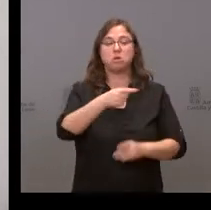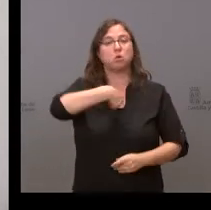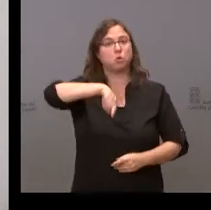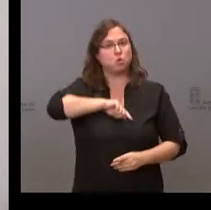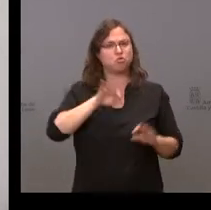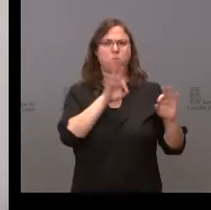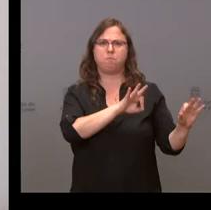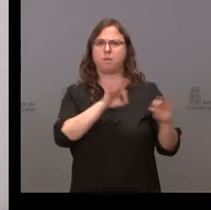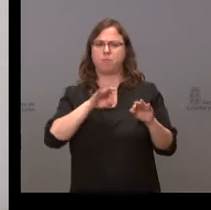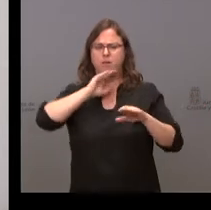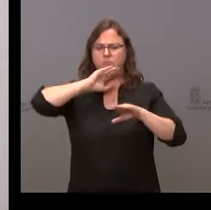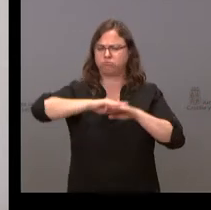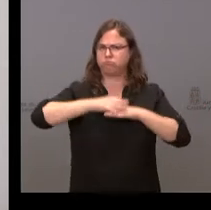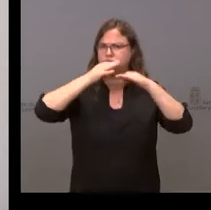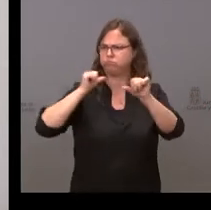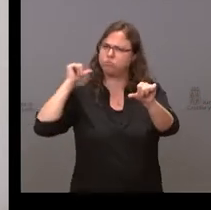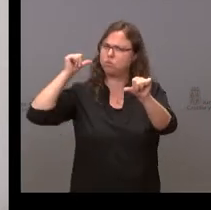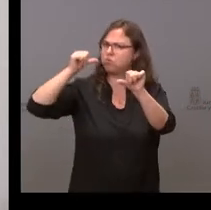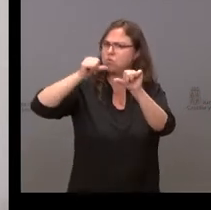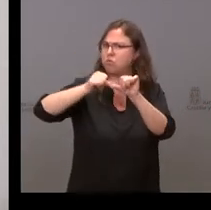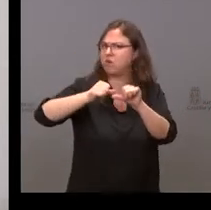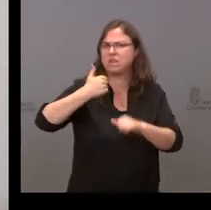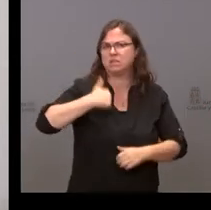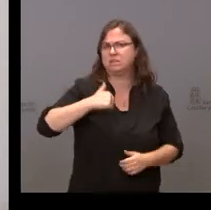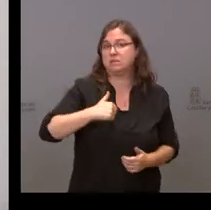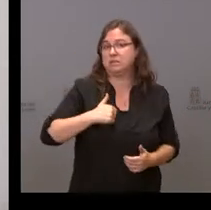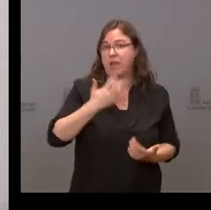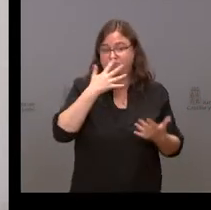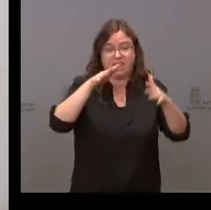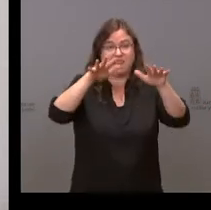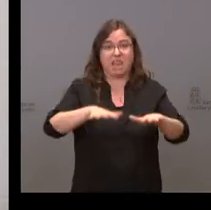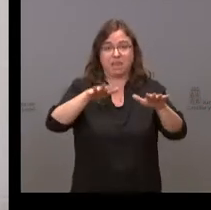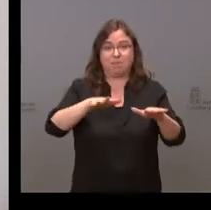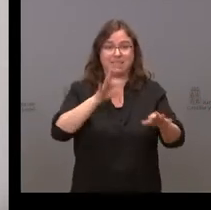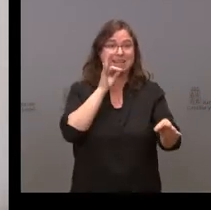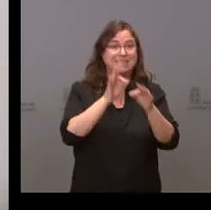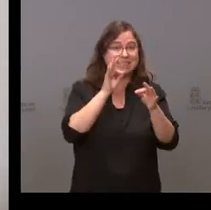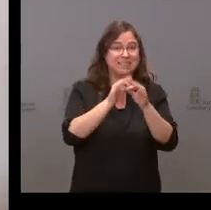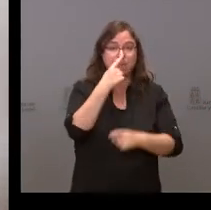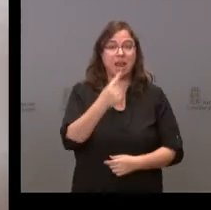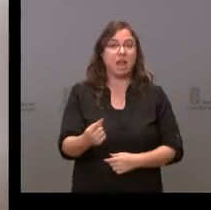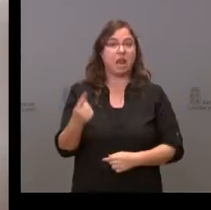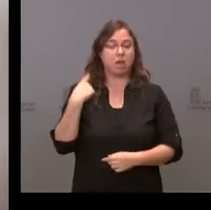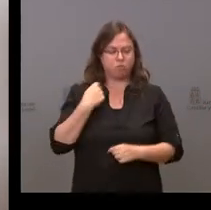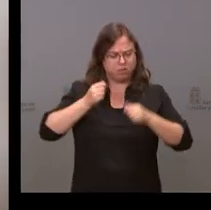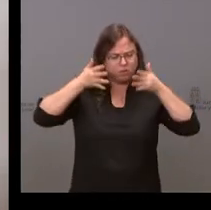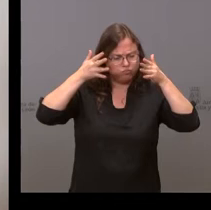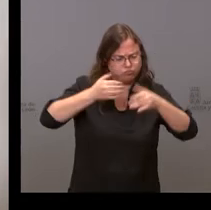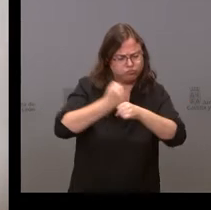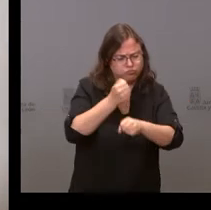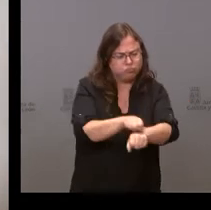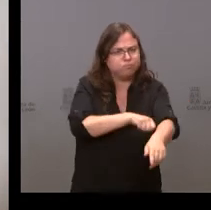hecho los deberes, venimos trabajando desde hace diez meses, desde el mes de septiembre del año pasado. Estamos